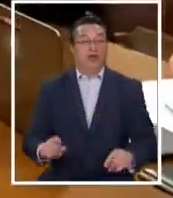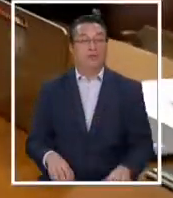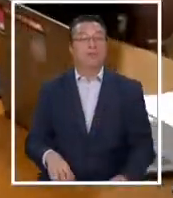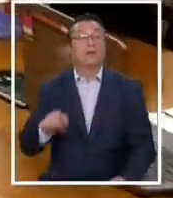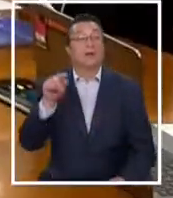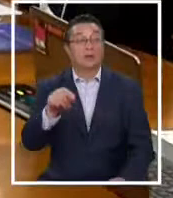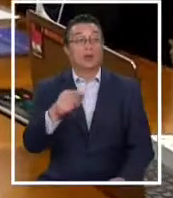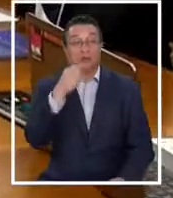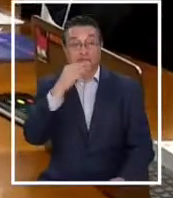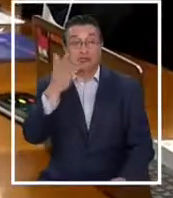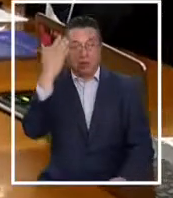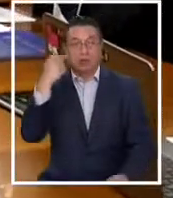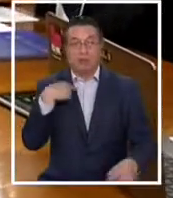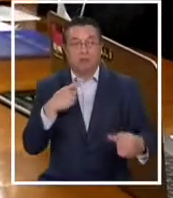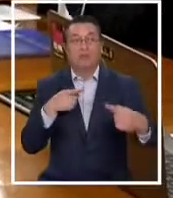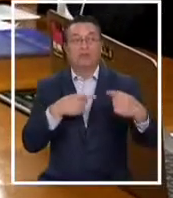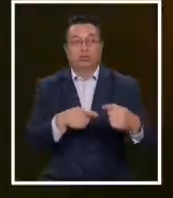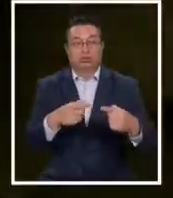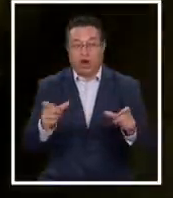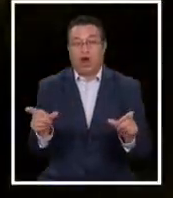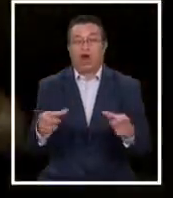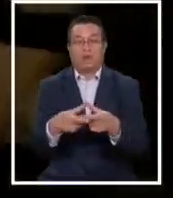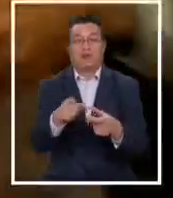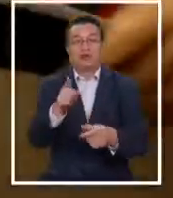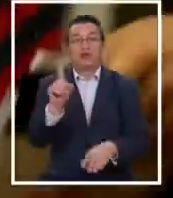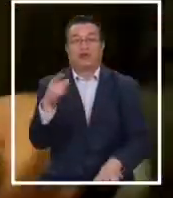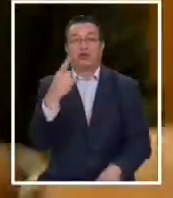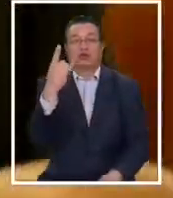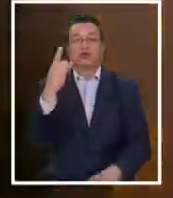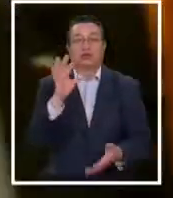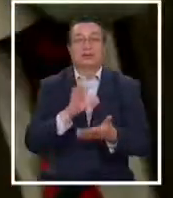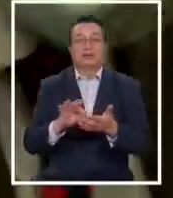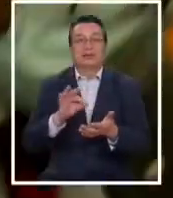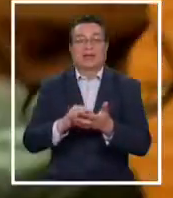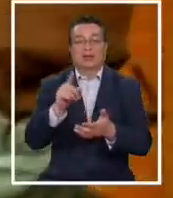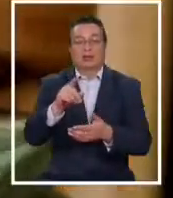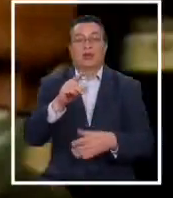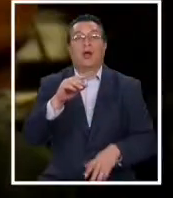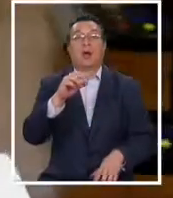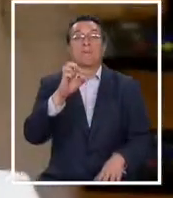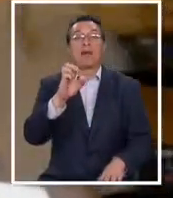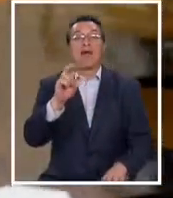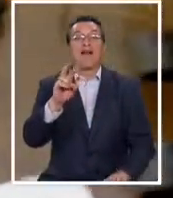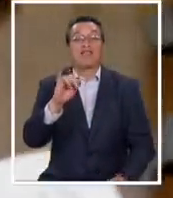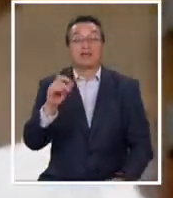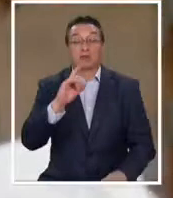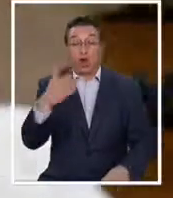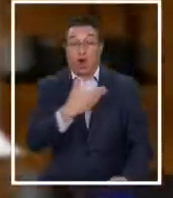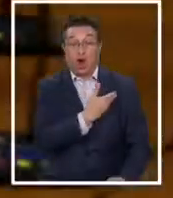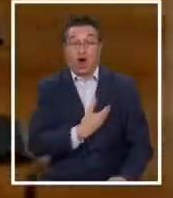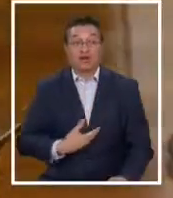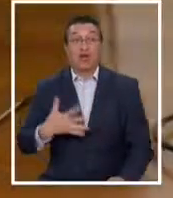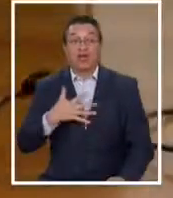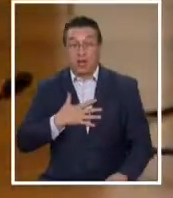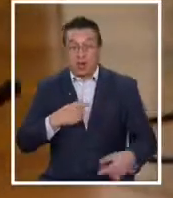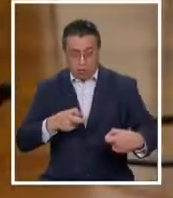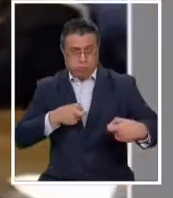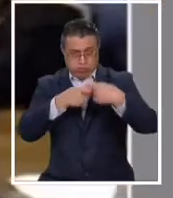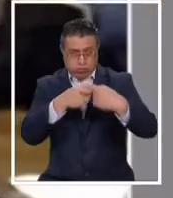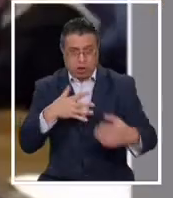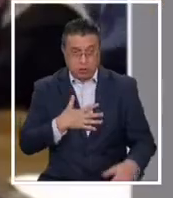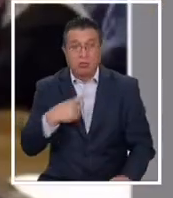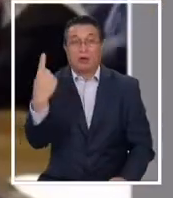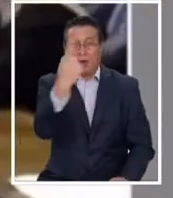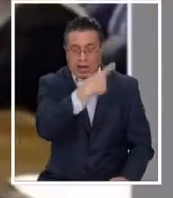que hace pocos días trató en estos términos y en plena comisión al subsecretario de las Express, Máximo Pavés. Si el gobierno se quiere ir en la dura, por lo